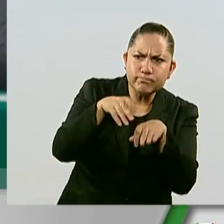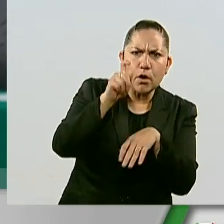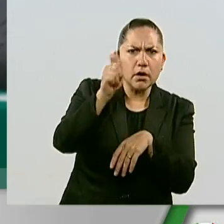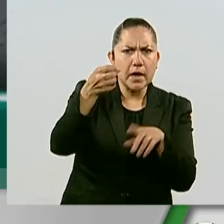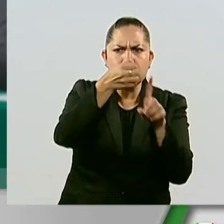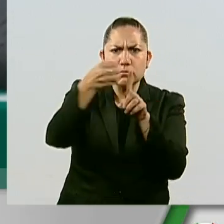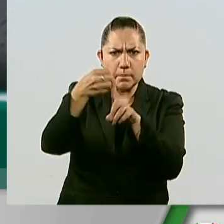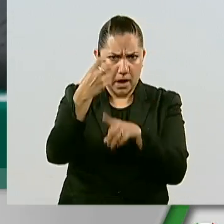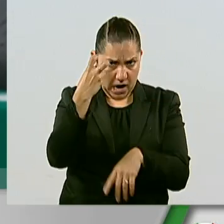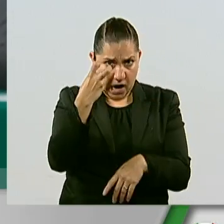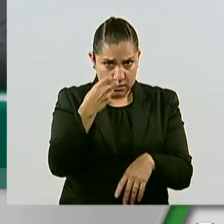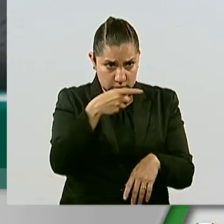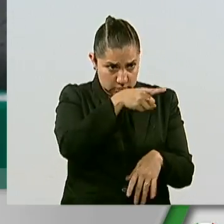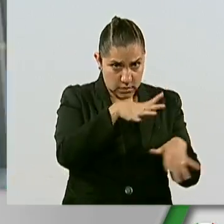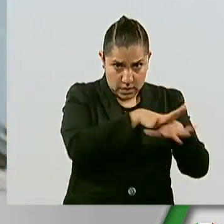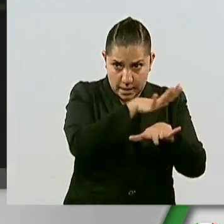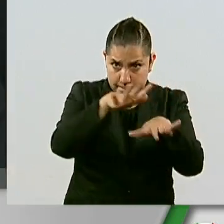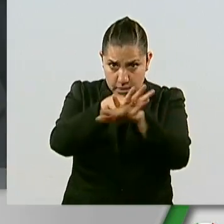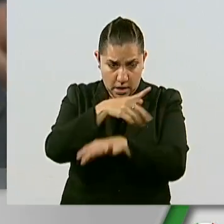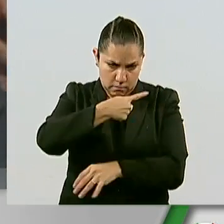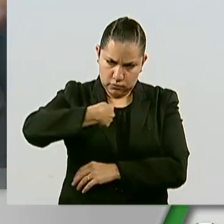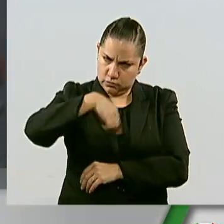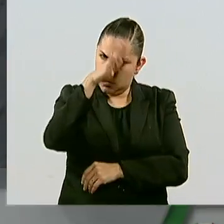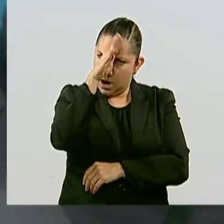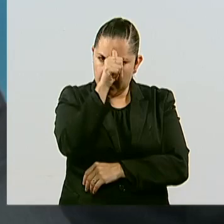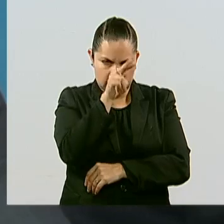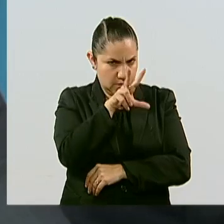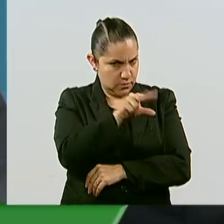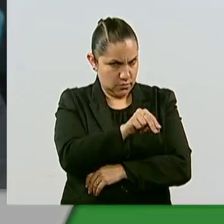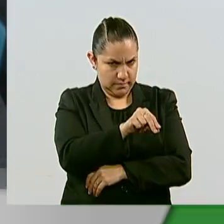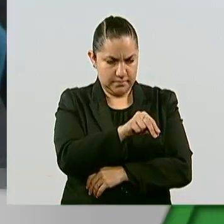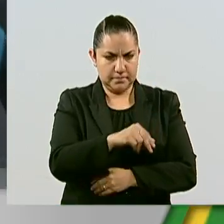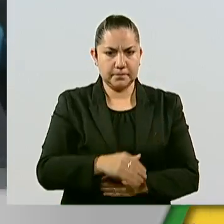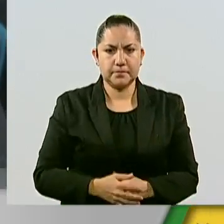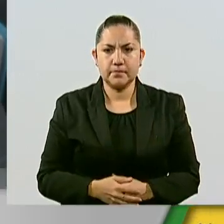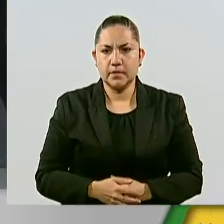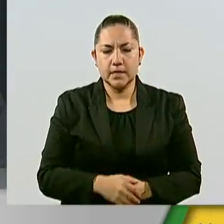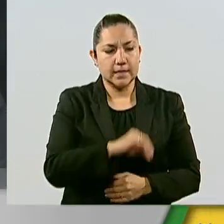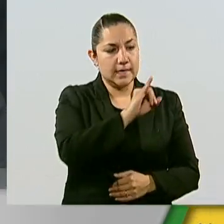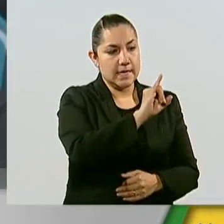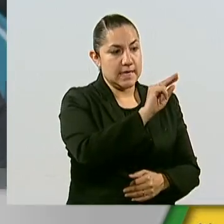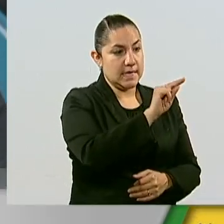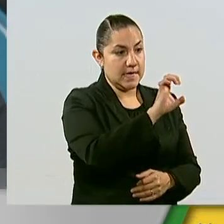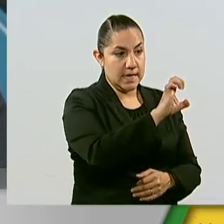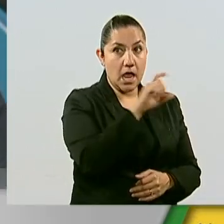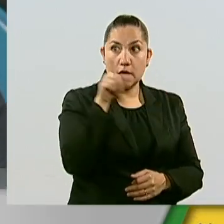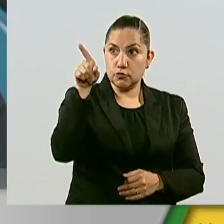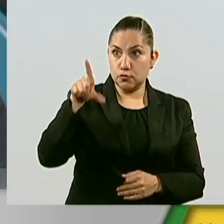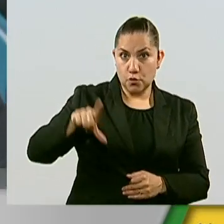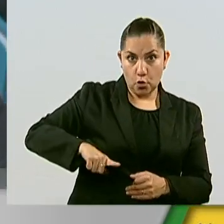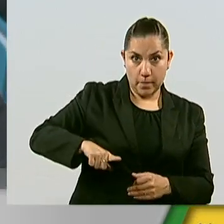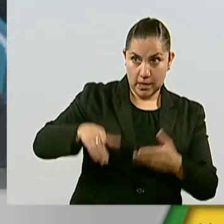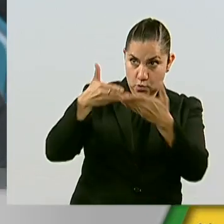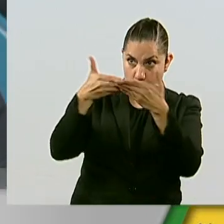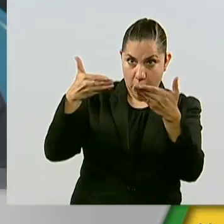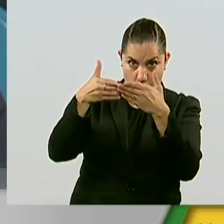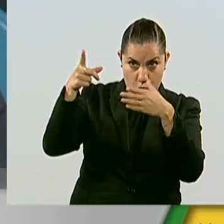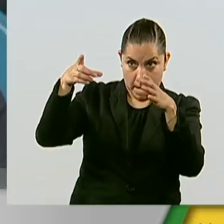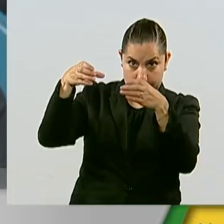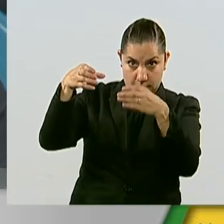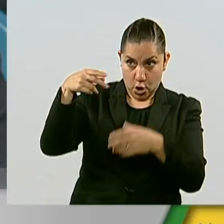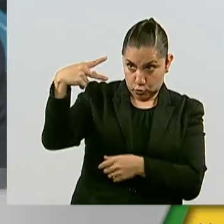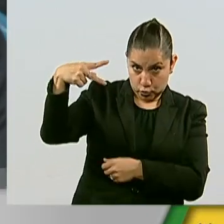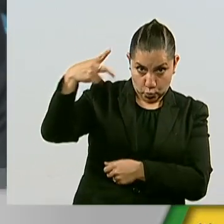condiciones que hagan posible su trabajo. El INE no es del gobierno en turno, el INE no es de los partidos